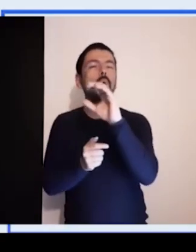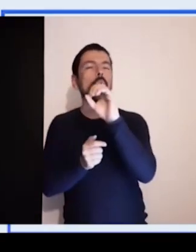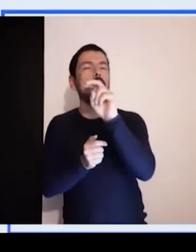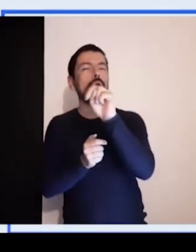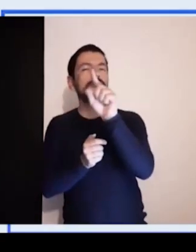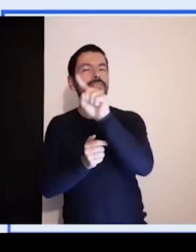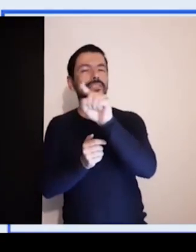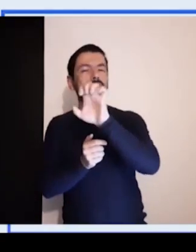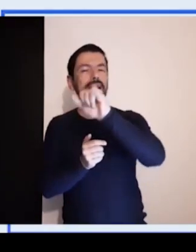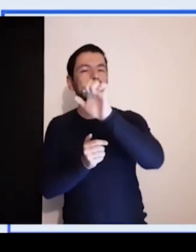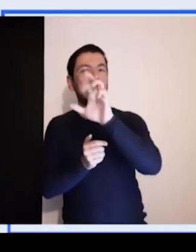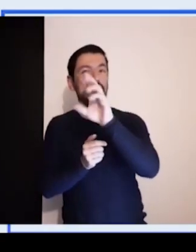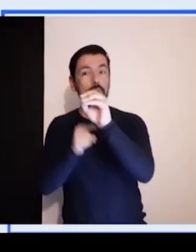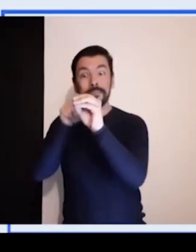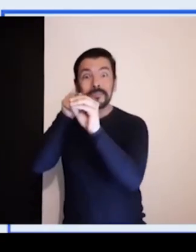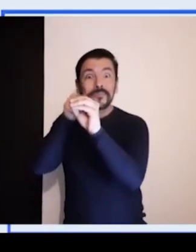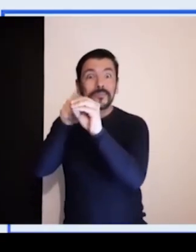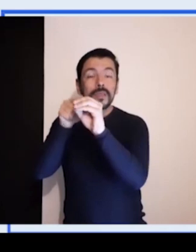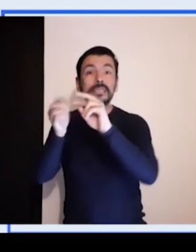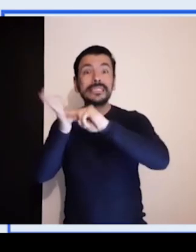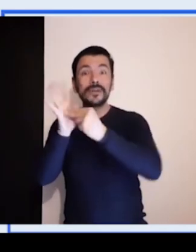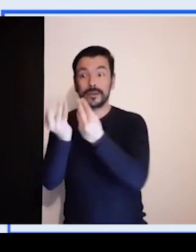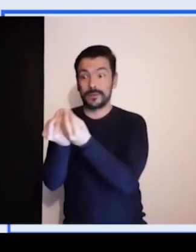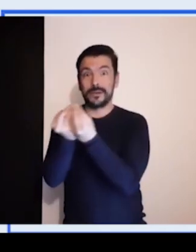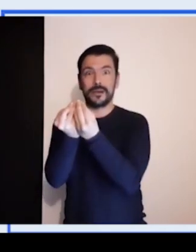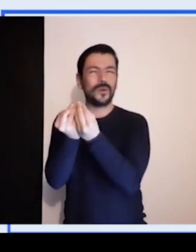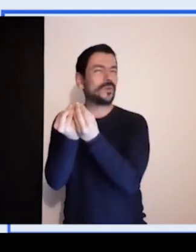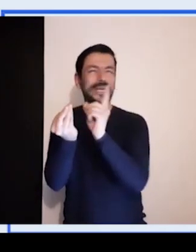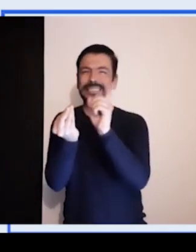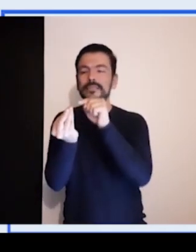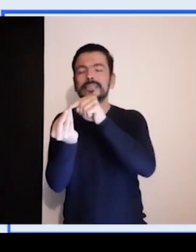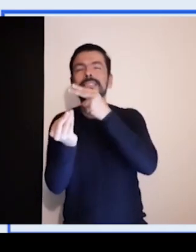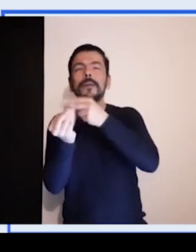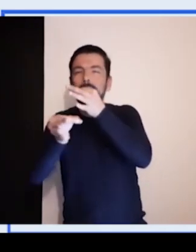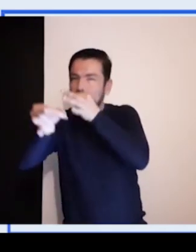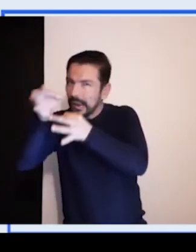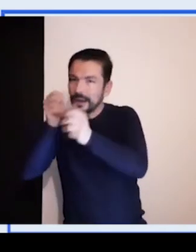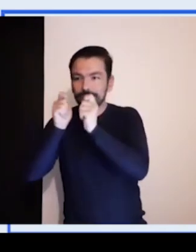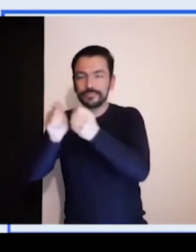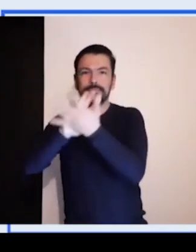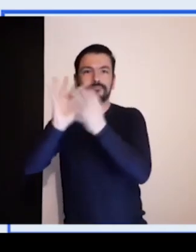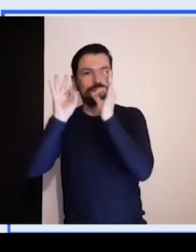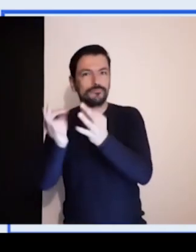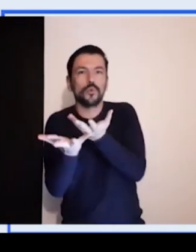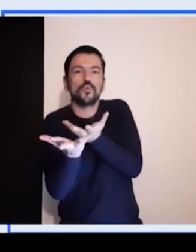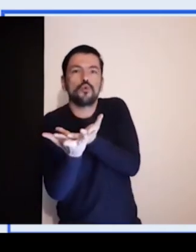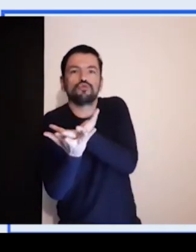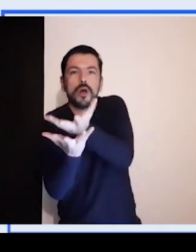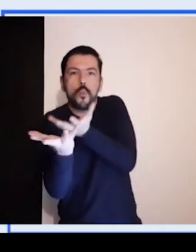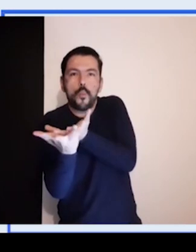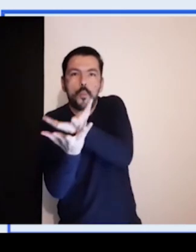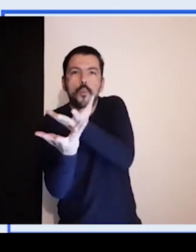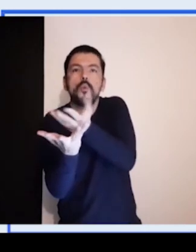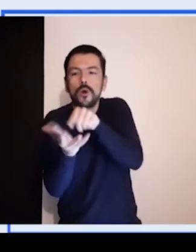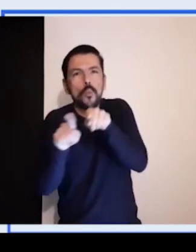encargada de la formulación e implementación de diferentes políticas públicas, entre ellas la de discapacidad.